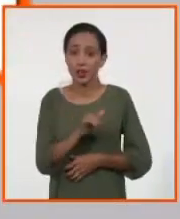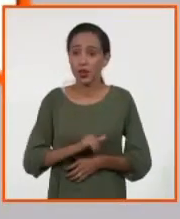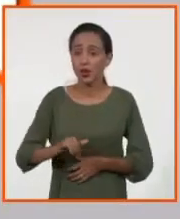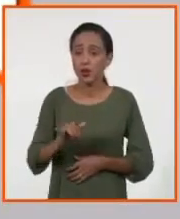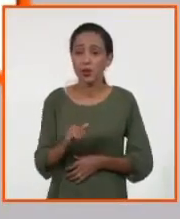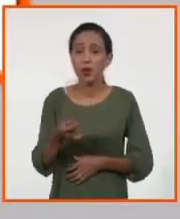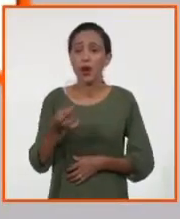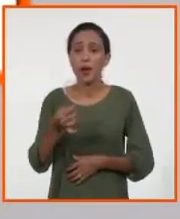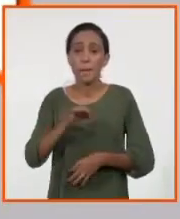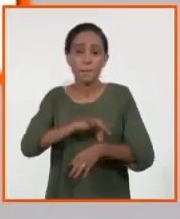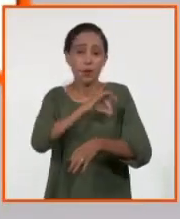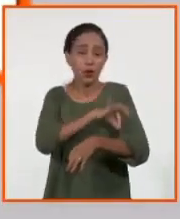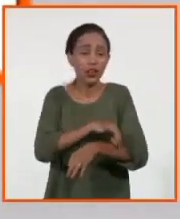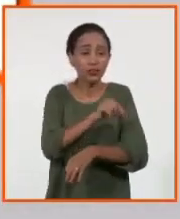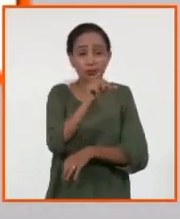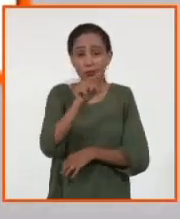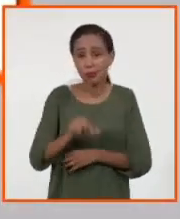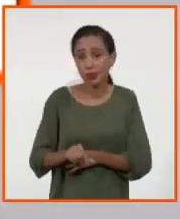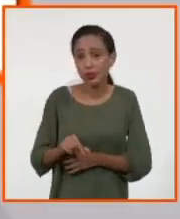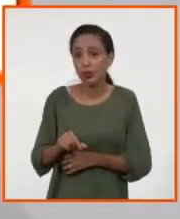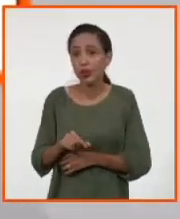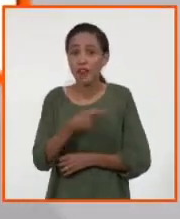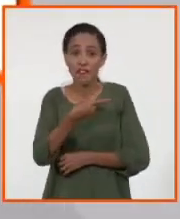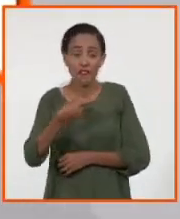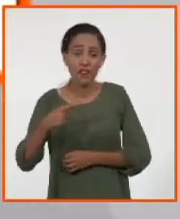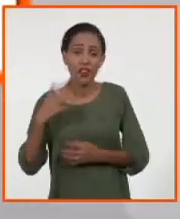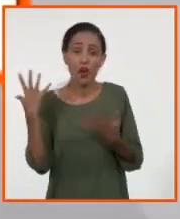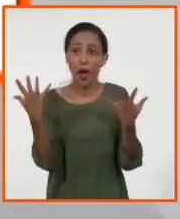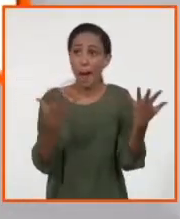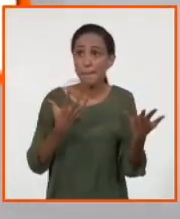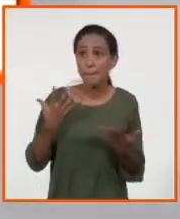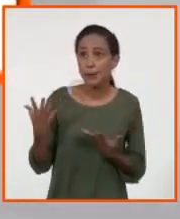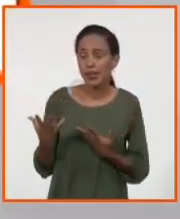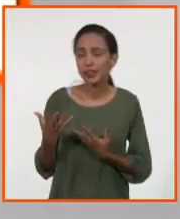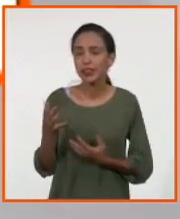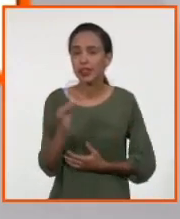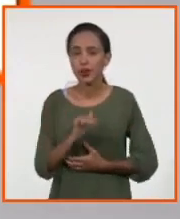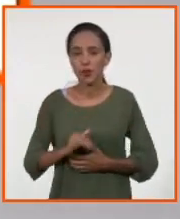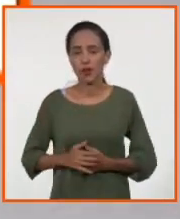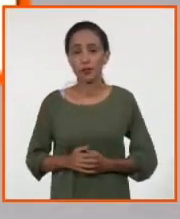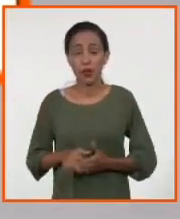el virus y un ambiente. Un ambiente que propicia que haya mosquitos.